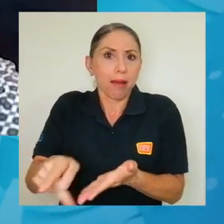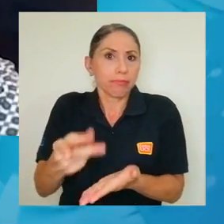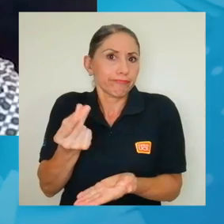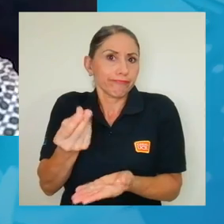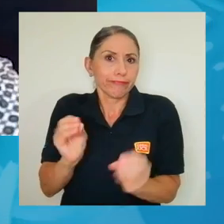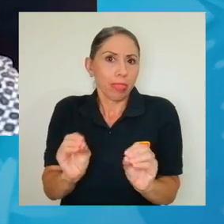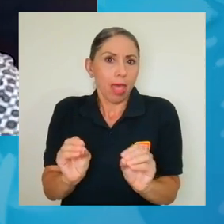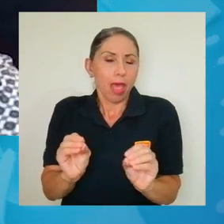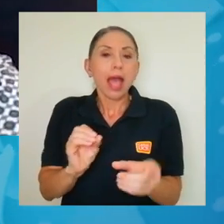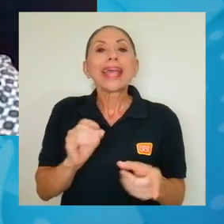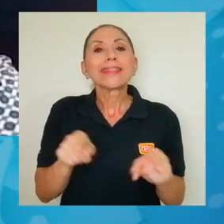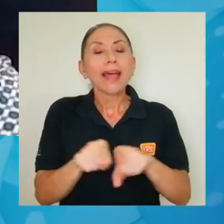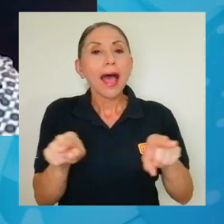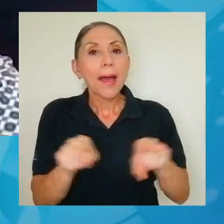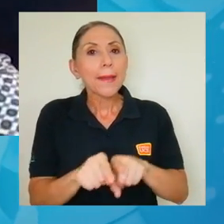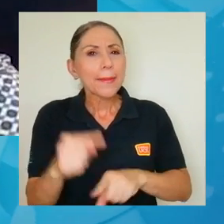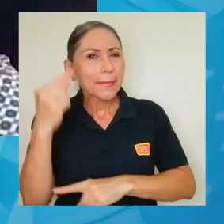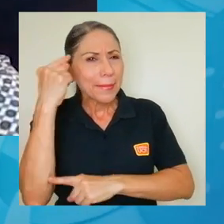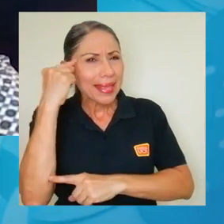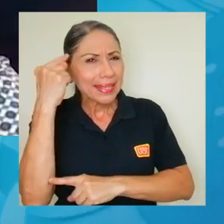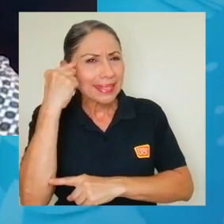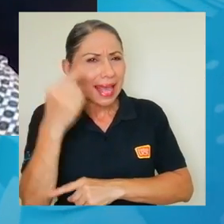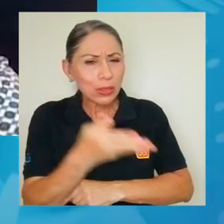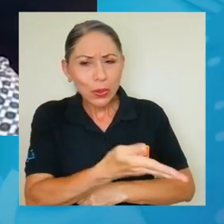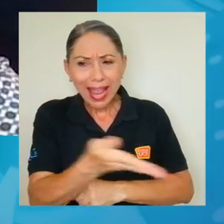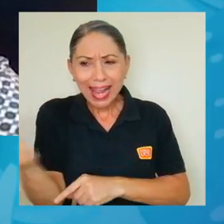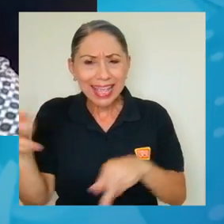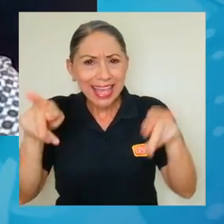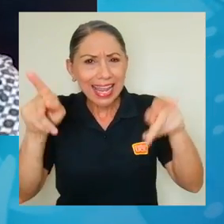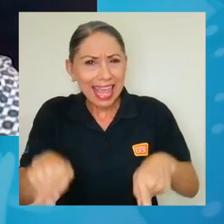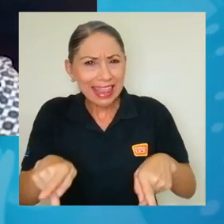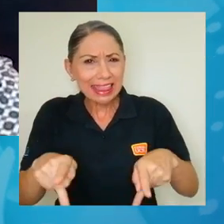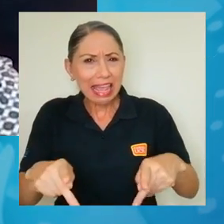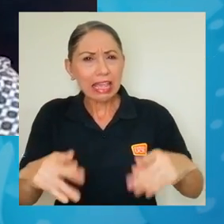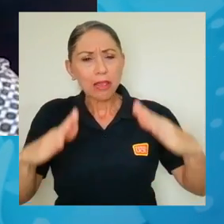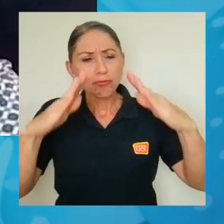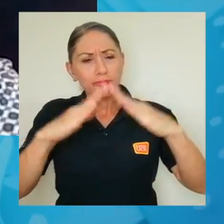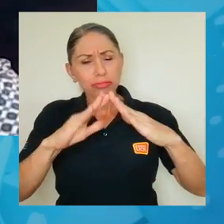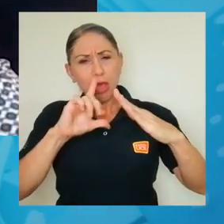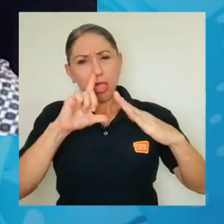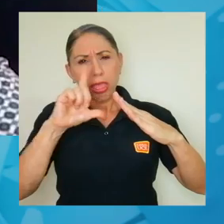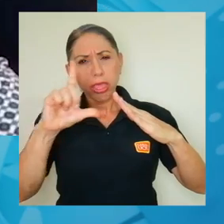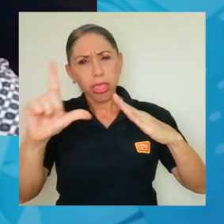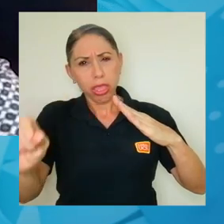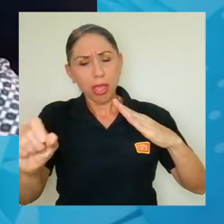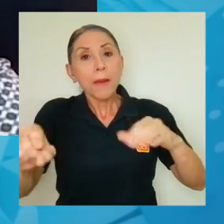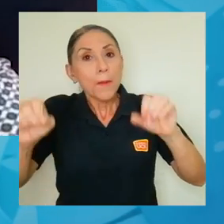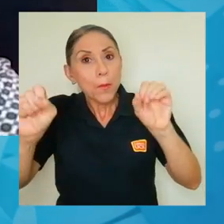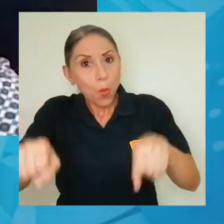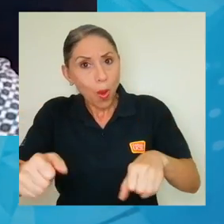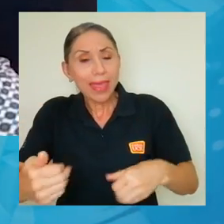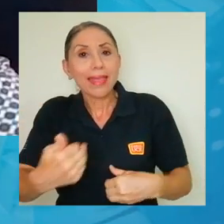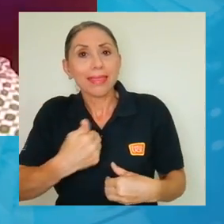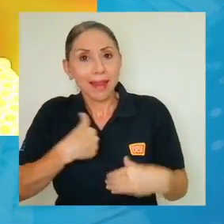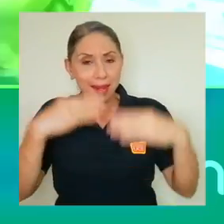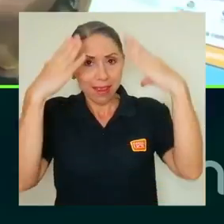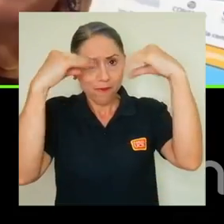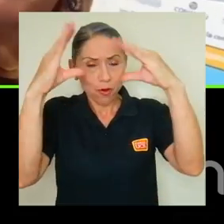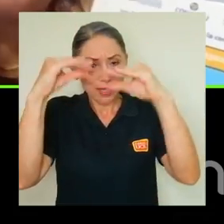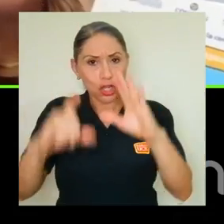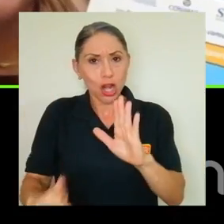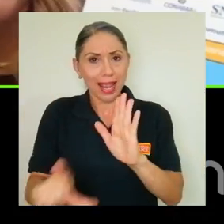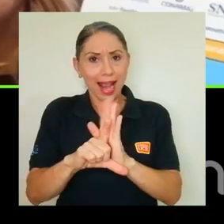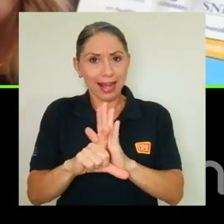económicas, sino pensando en aquella gente que vive en zonas alejadas, pueda tener de primera mano